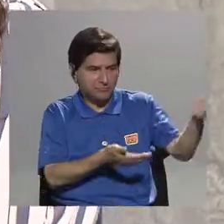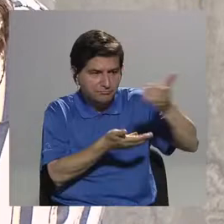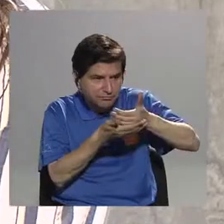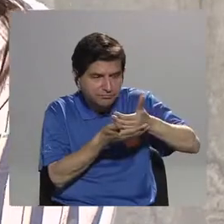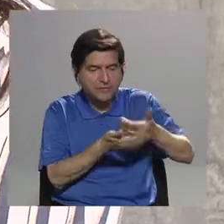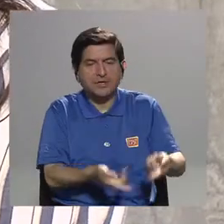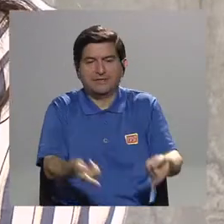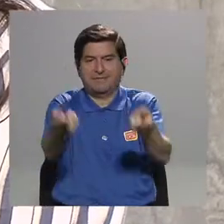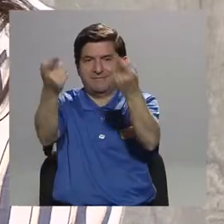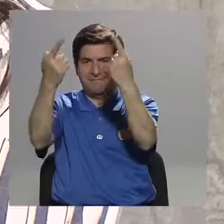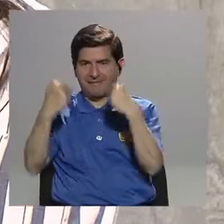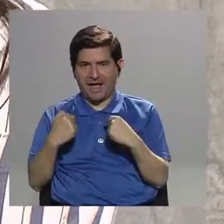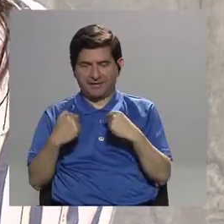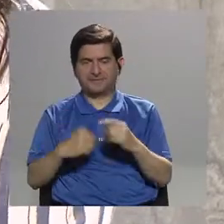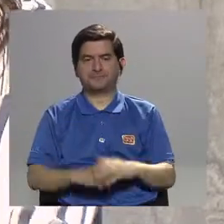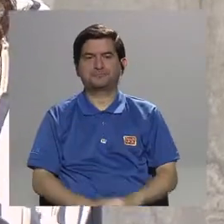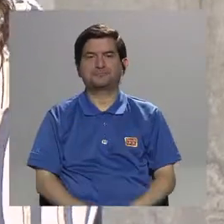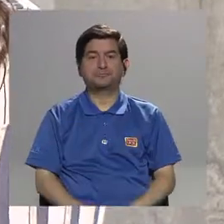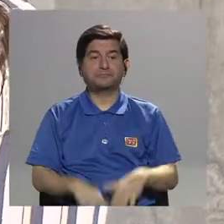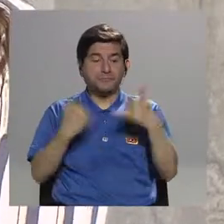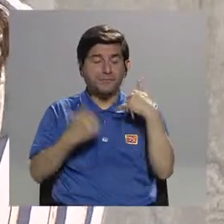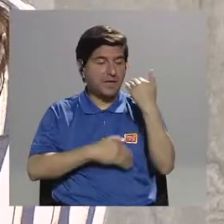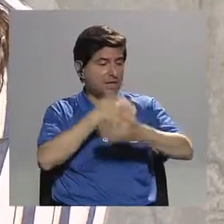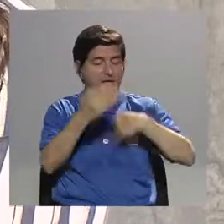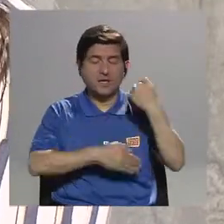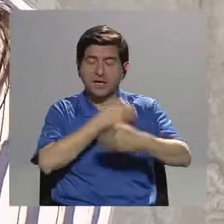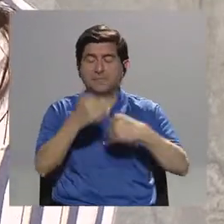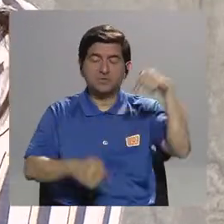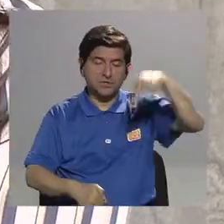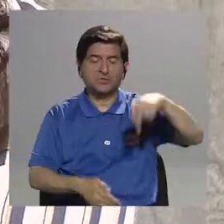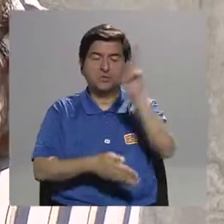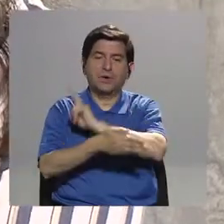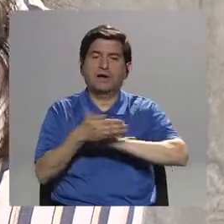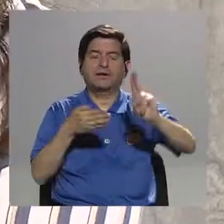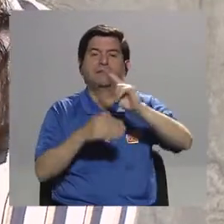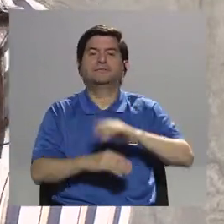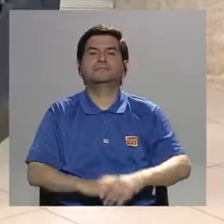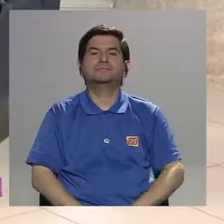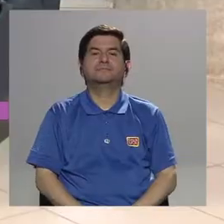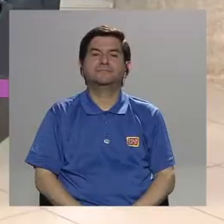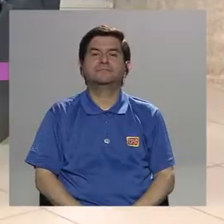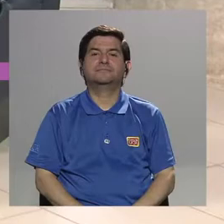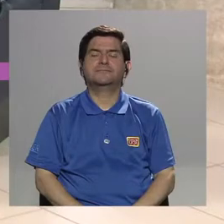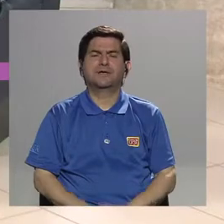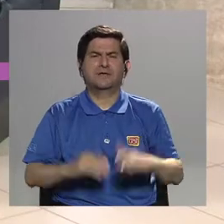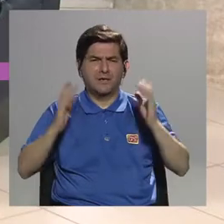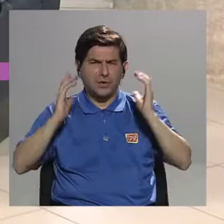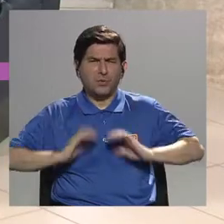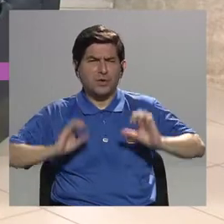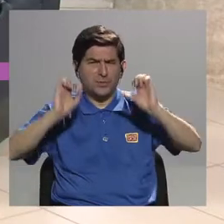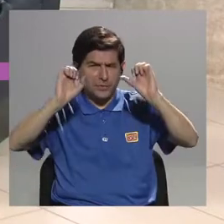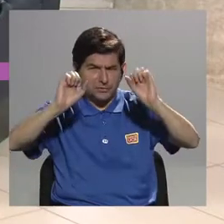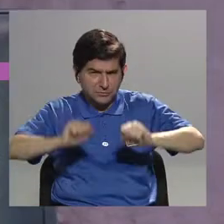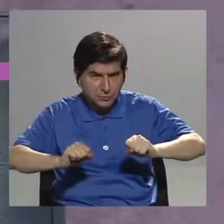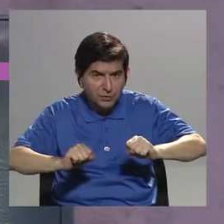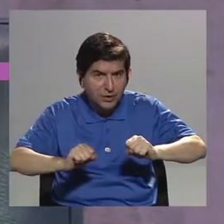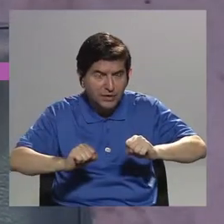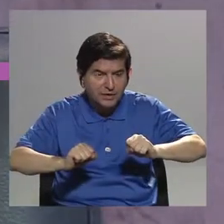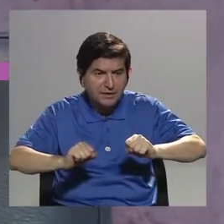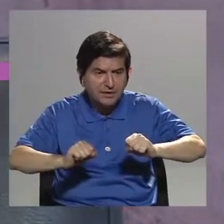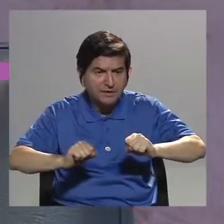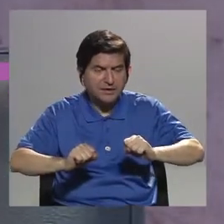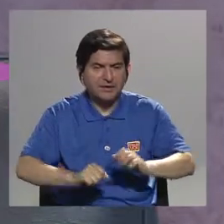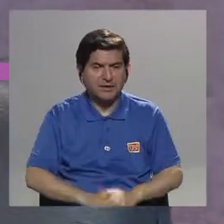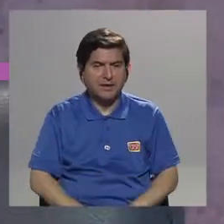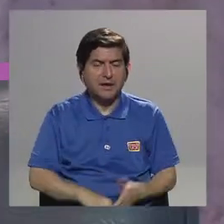traemos y ya se hace todo el proceso aquí en la universidad. ¿Los cuerpos pueden ser, a